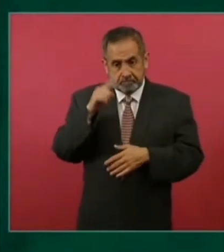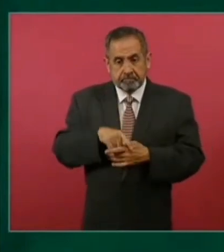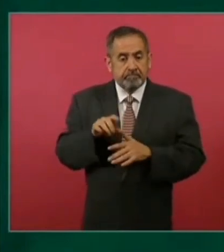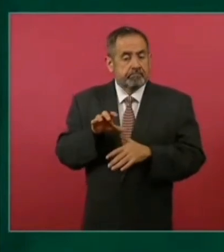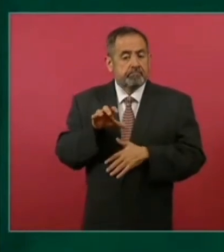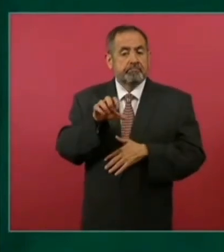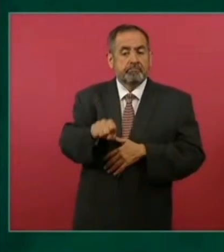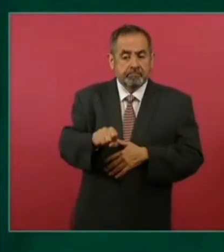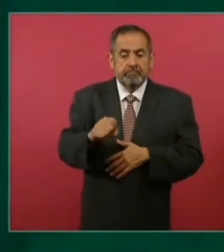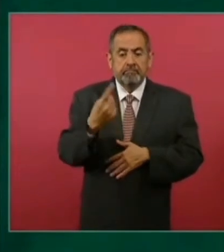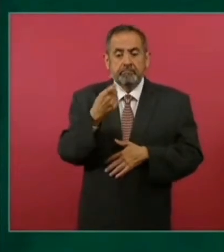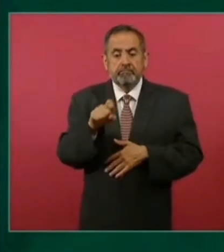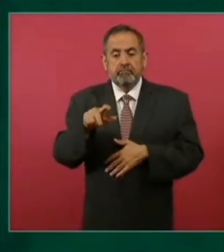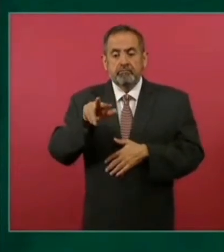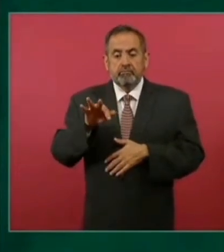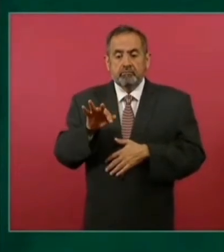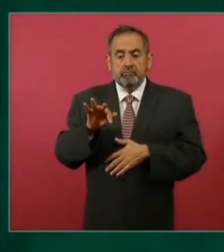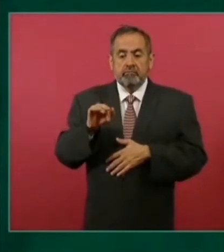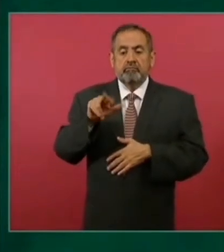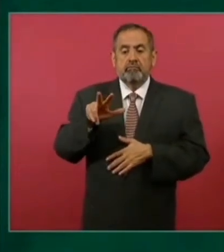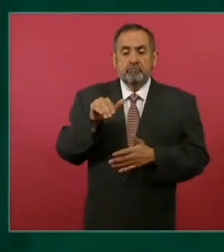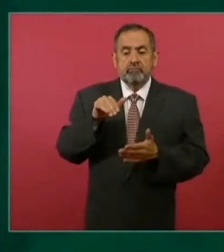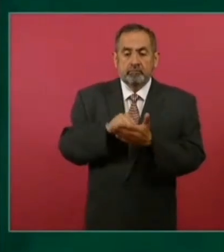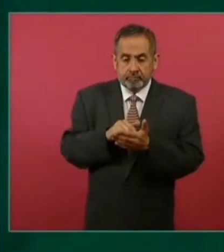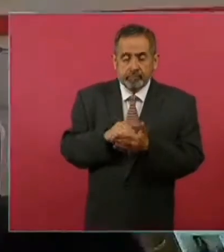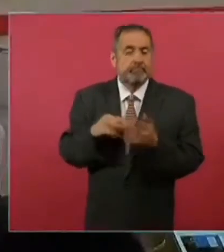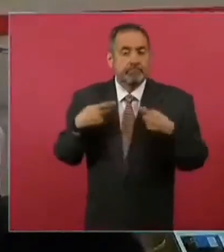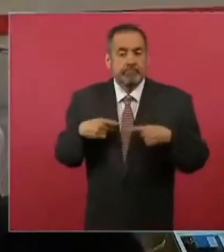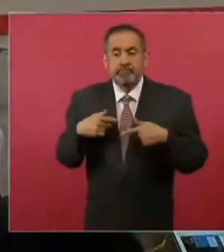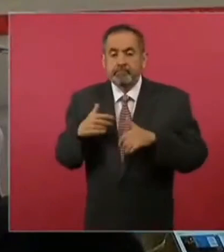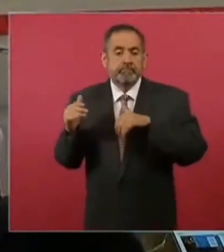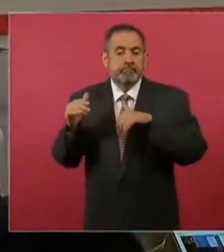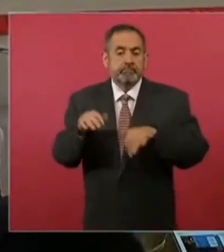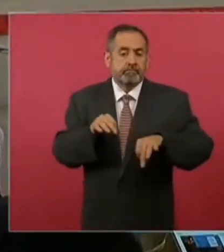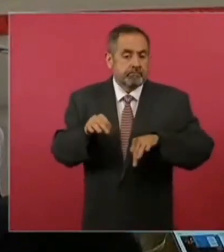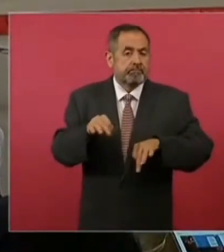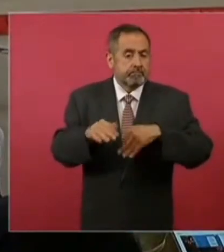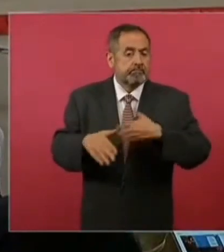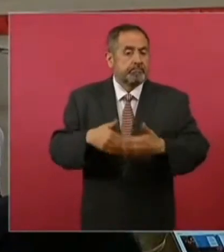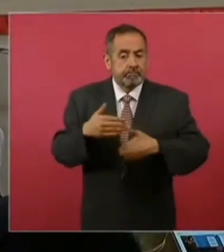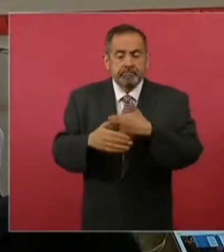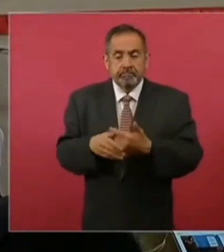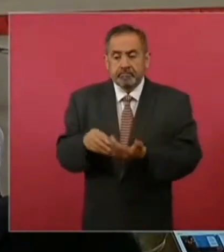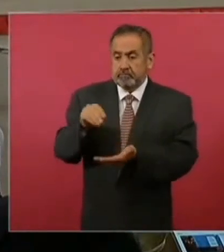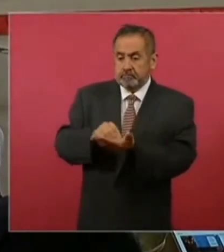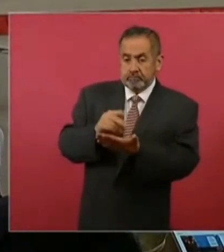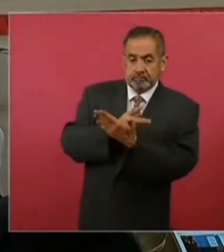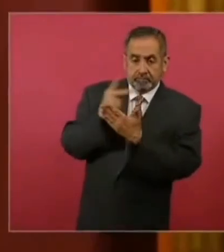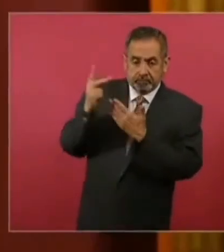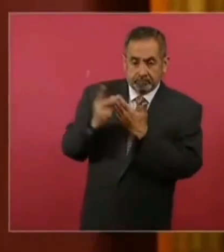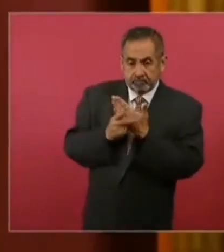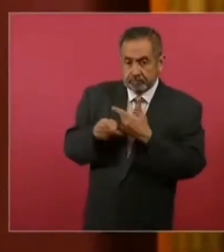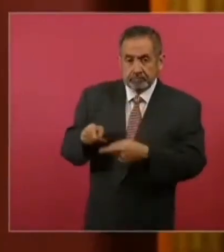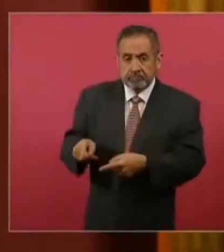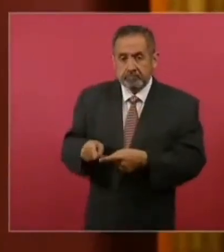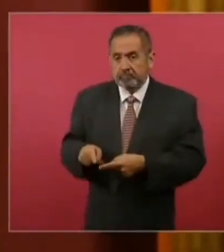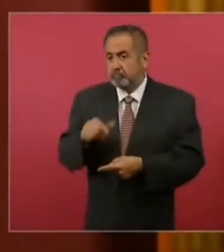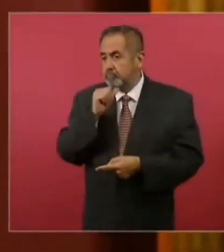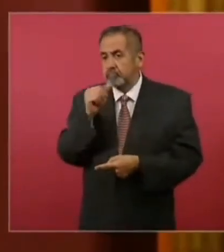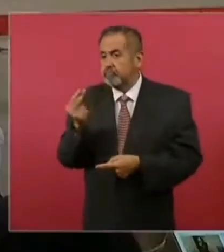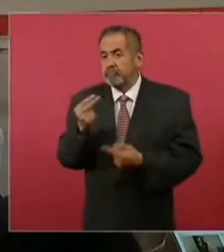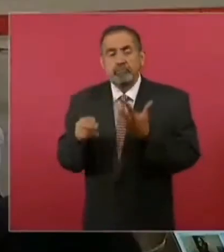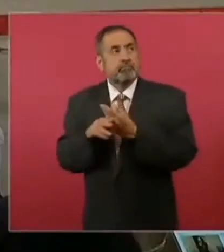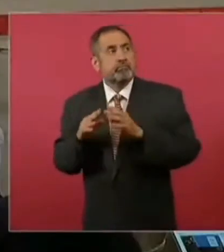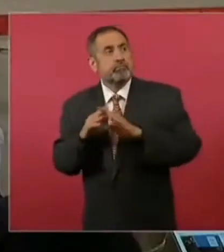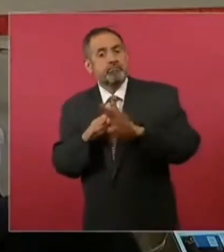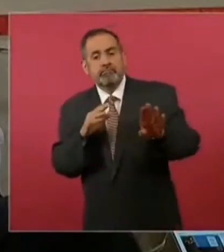148.000 empleos de personas que mientras están en el programa, ya lo vamos a ver ahorita, no tienen intención de emigrar.